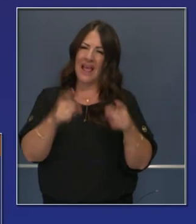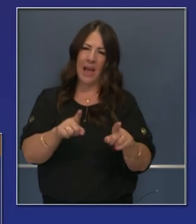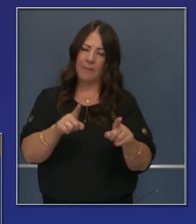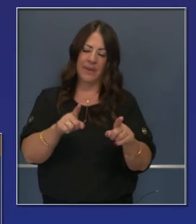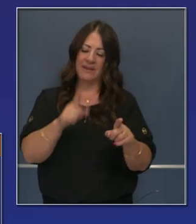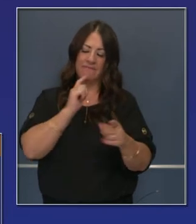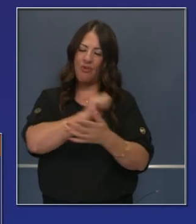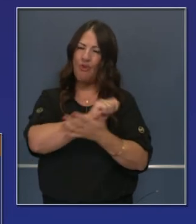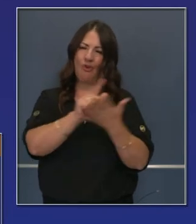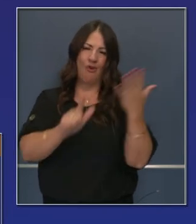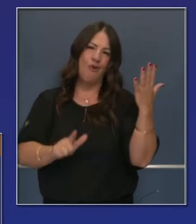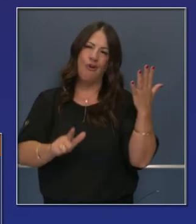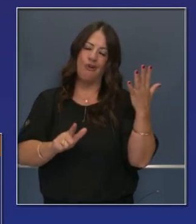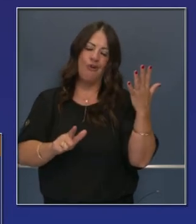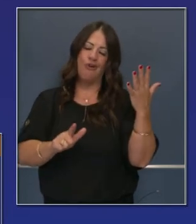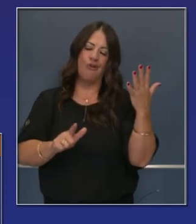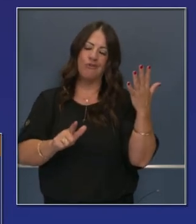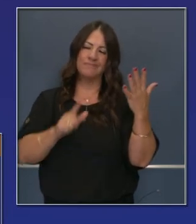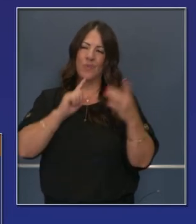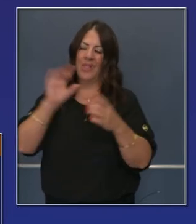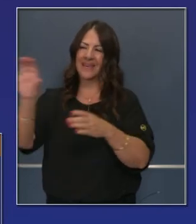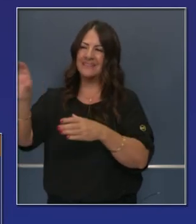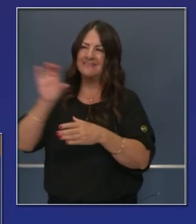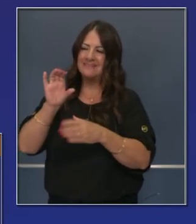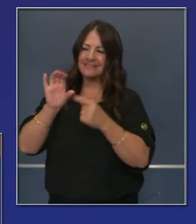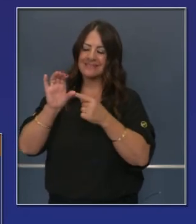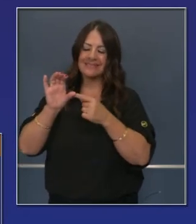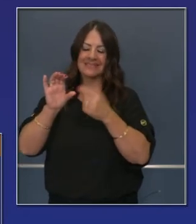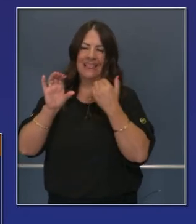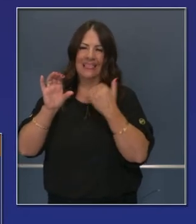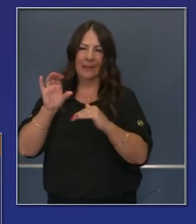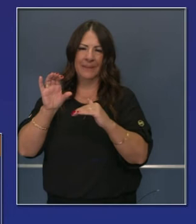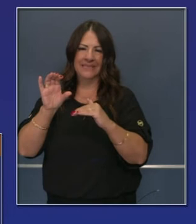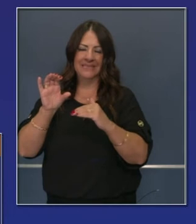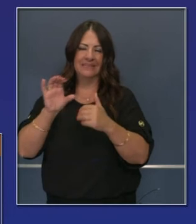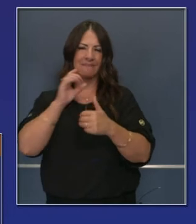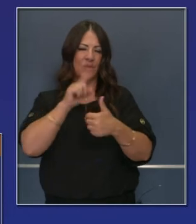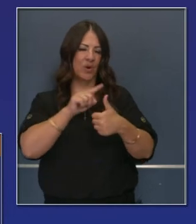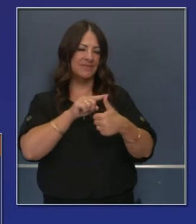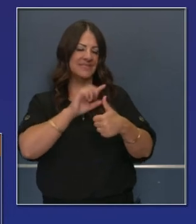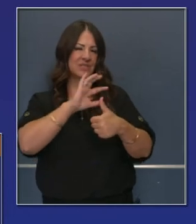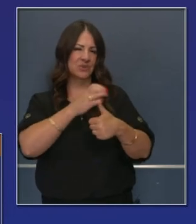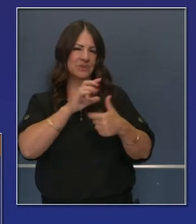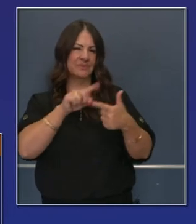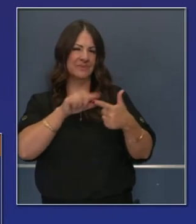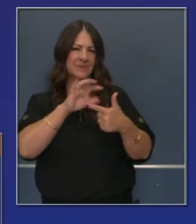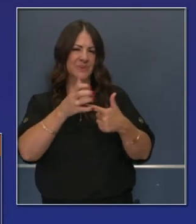año. Todo lo contrario. De modo que yo entiendo